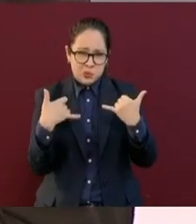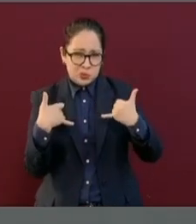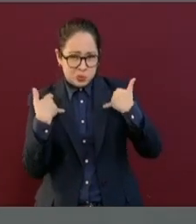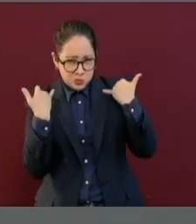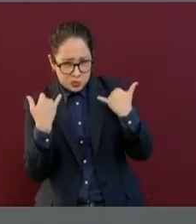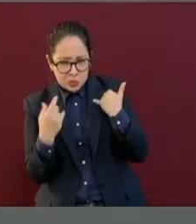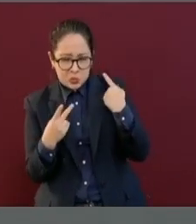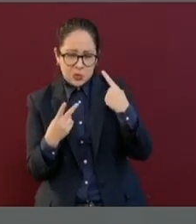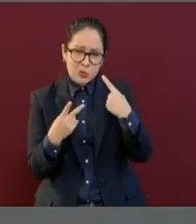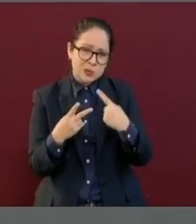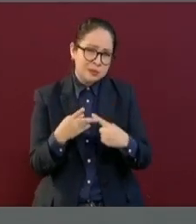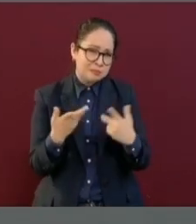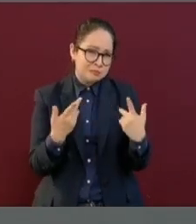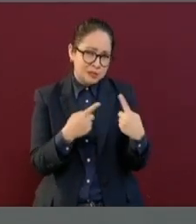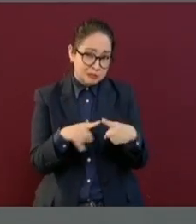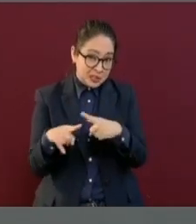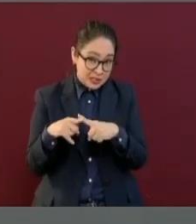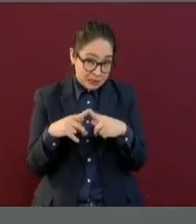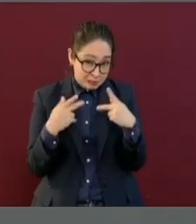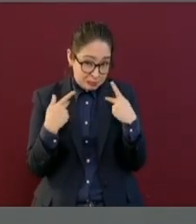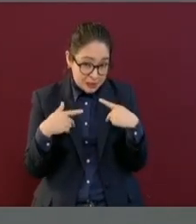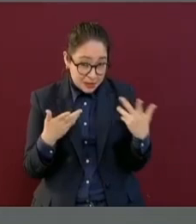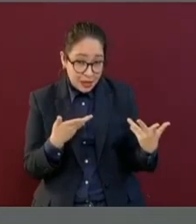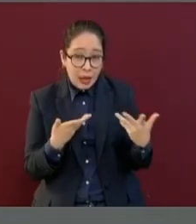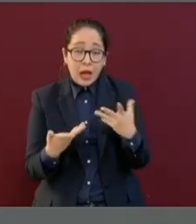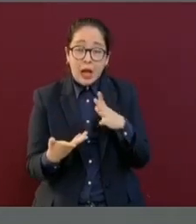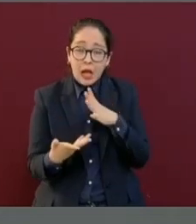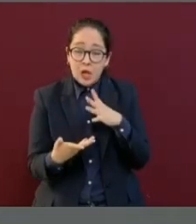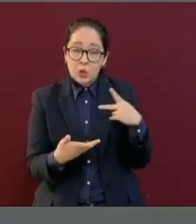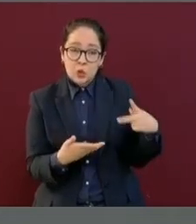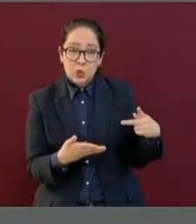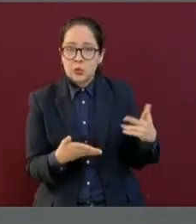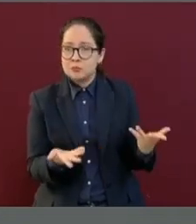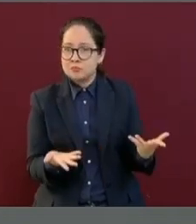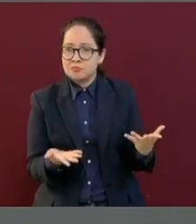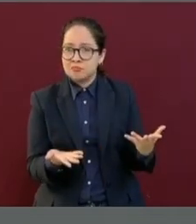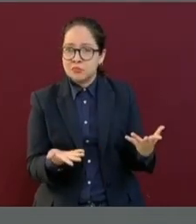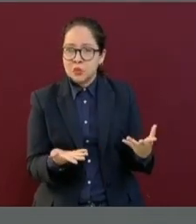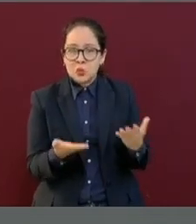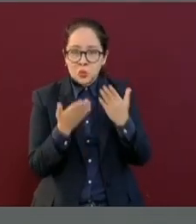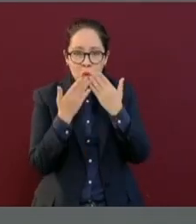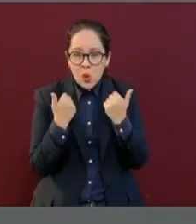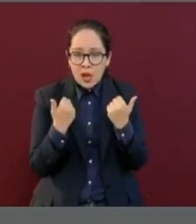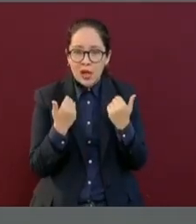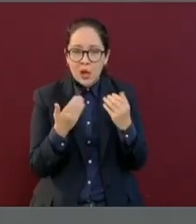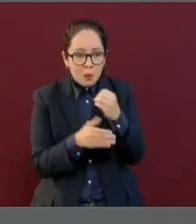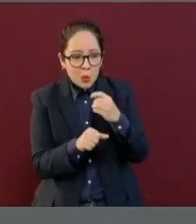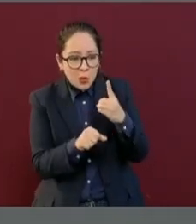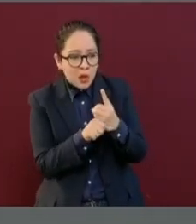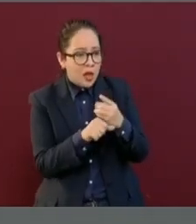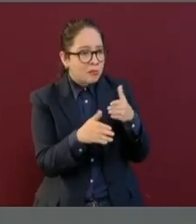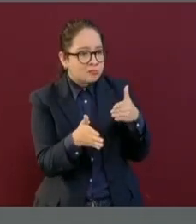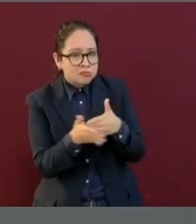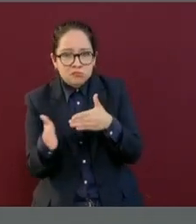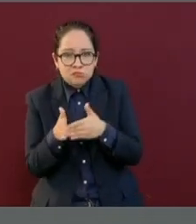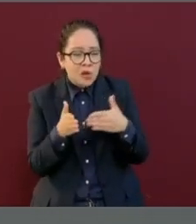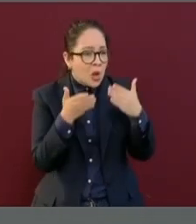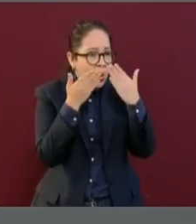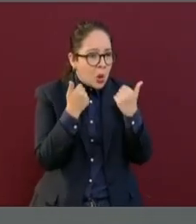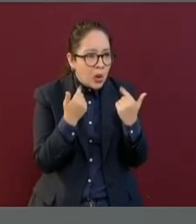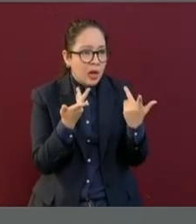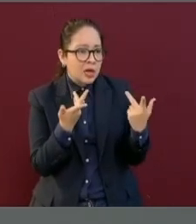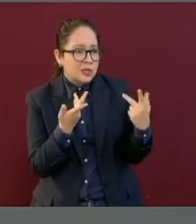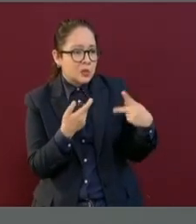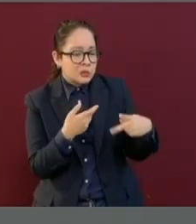que se les cerraron los caminos, que